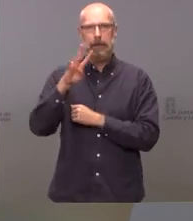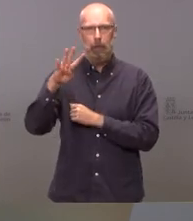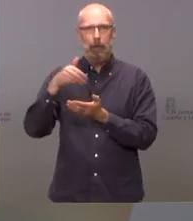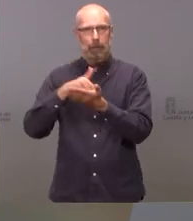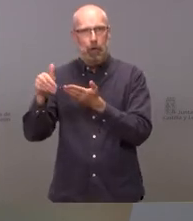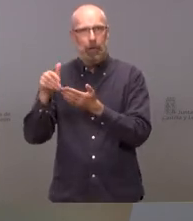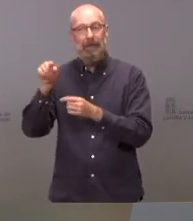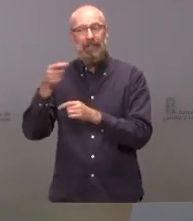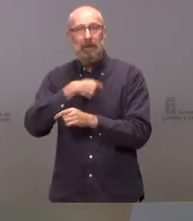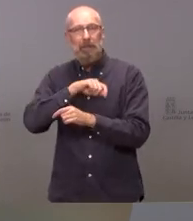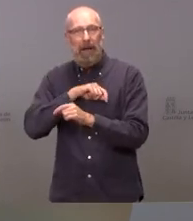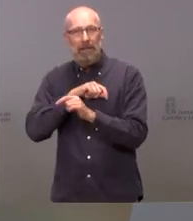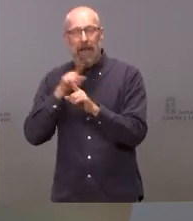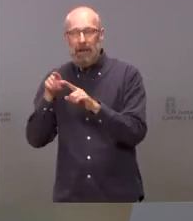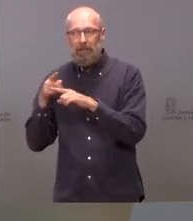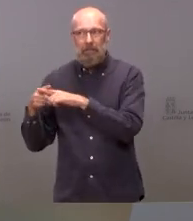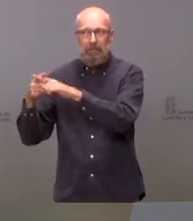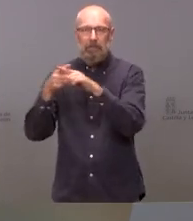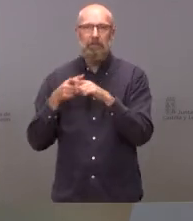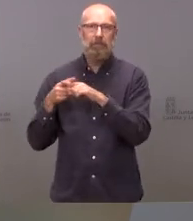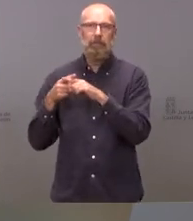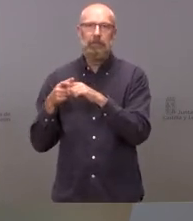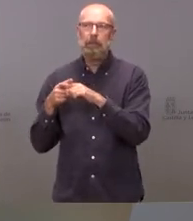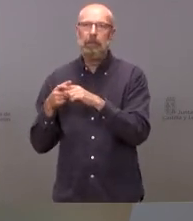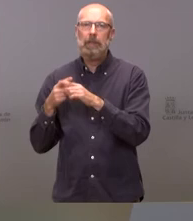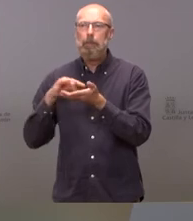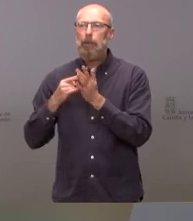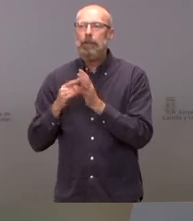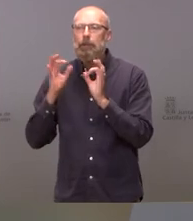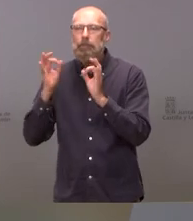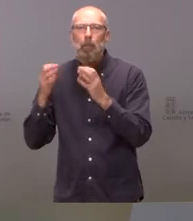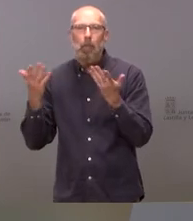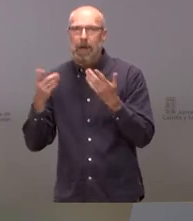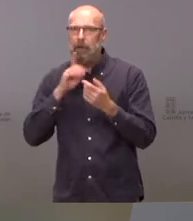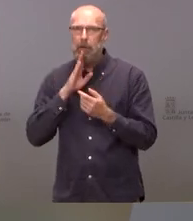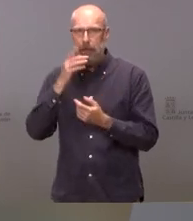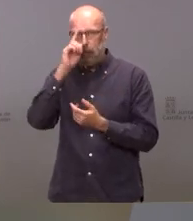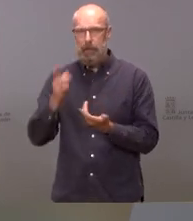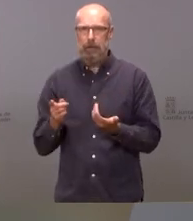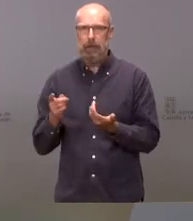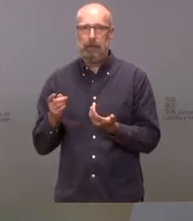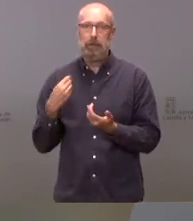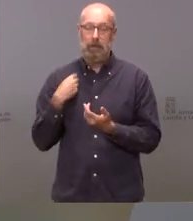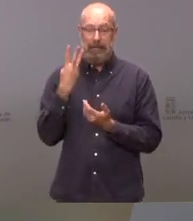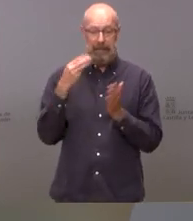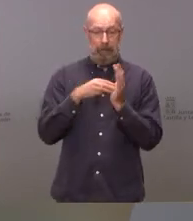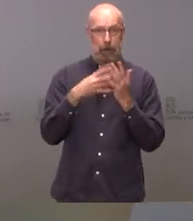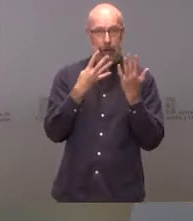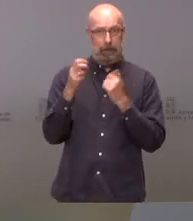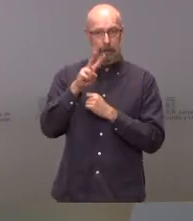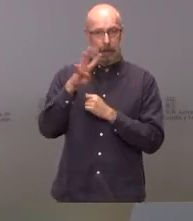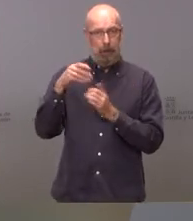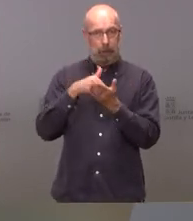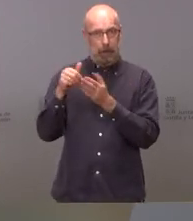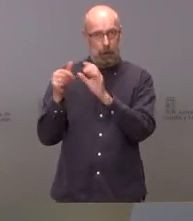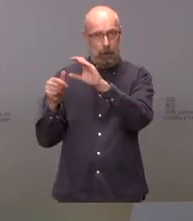España sin estar territorializada y sin hablar de ningún proyecto confiamos todavía que en esos 3.924 millones haya